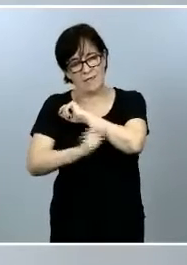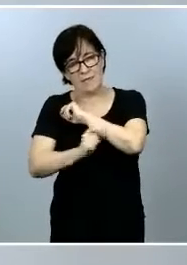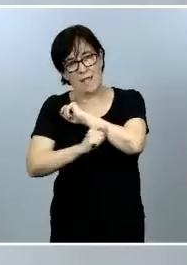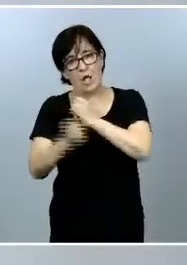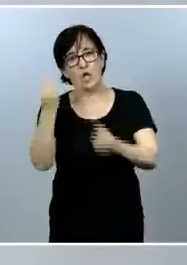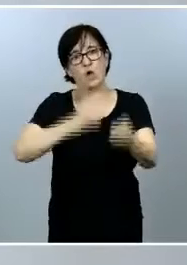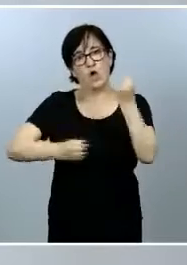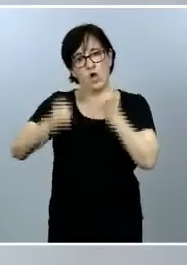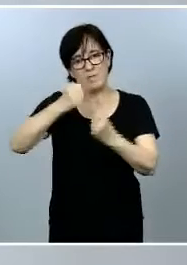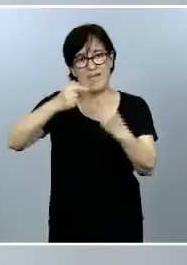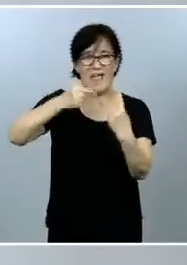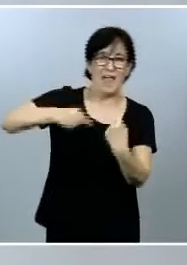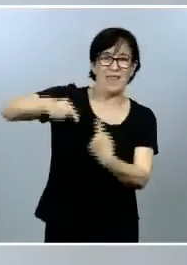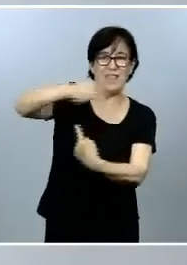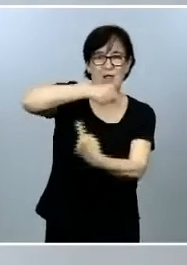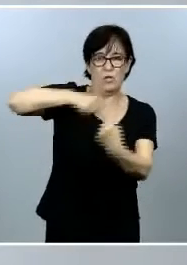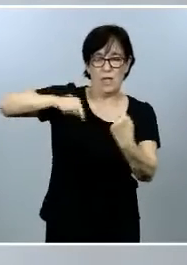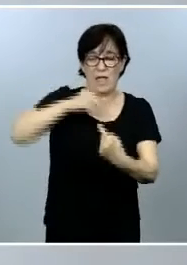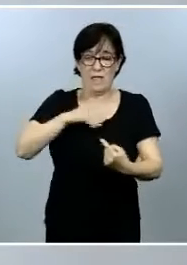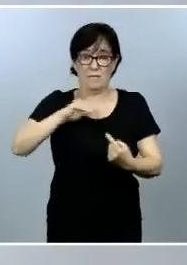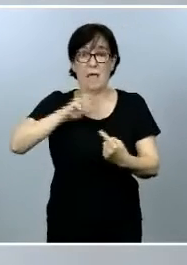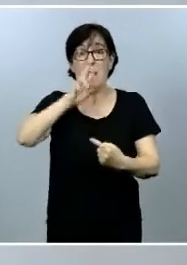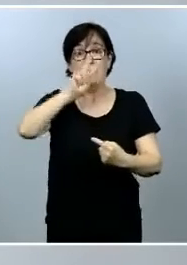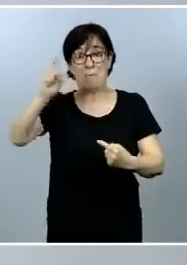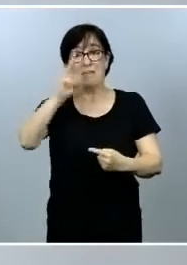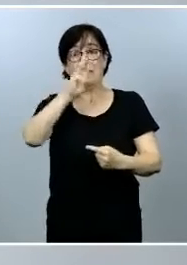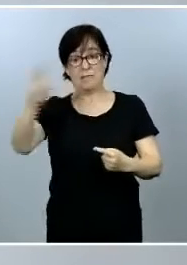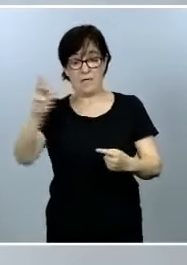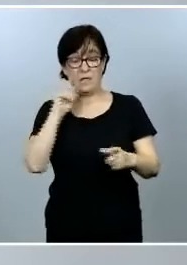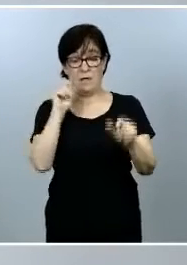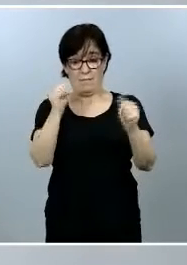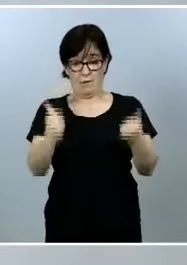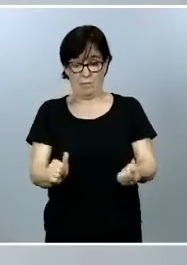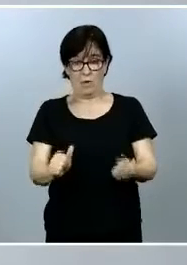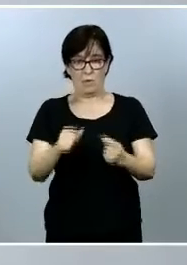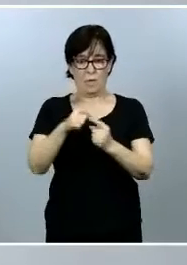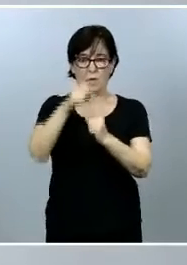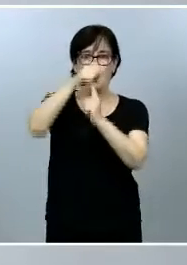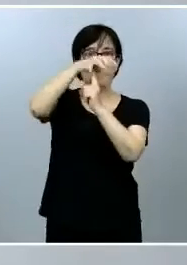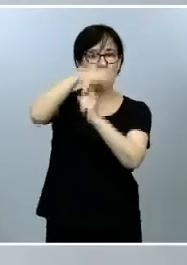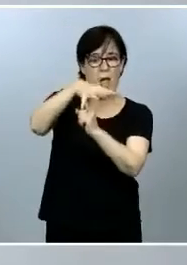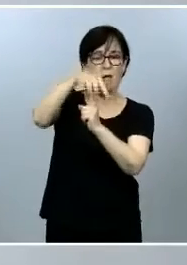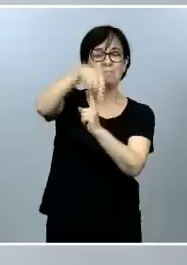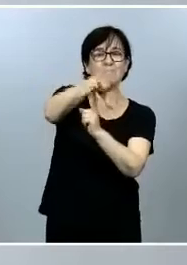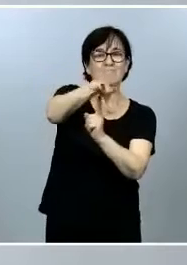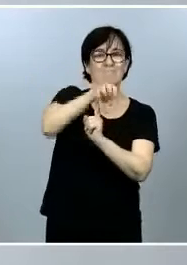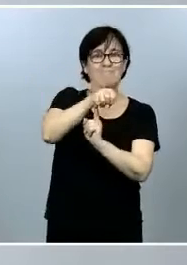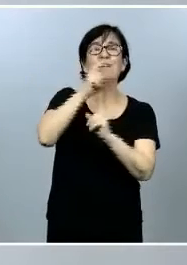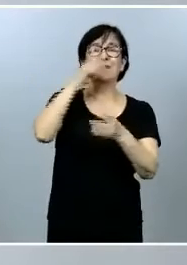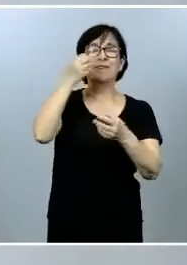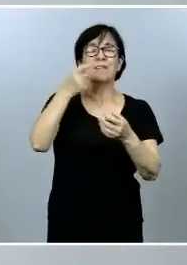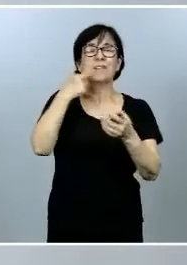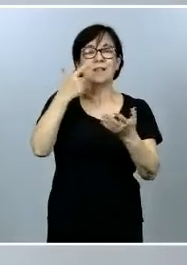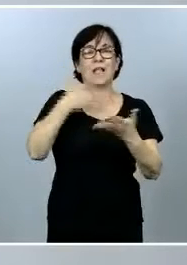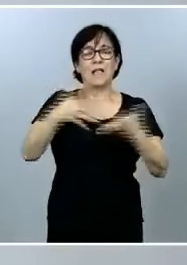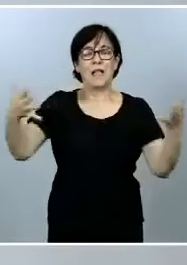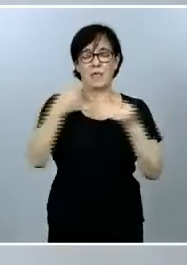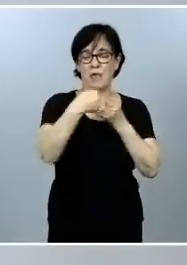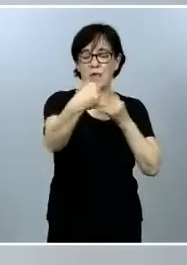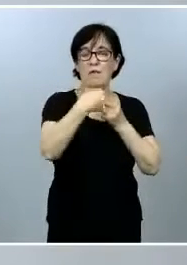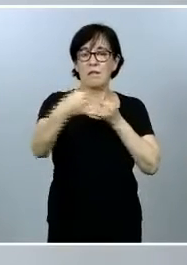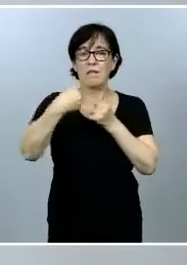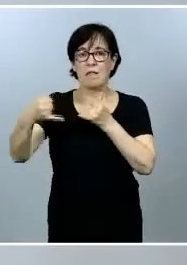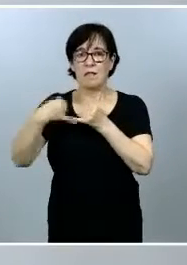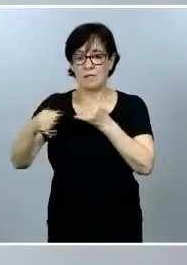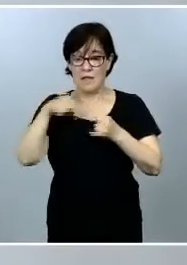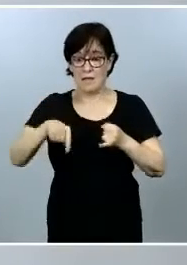Circular. En esa España Circular 2030, que, a modo de paraguas, nos permite identificar las grandes líneas maestras que, a lo largo de